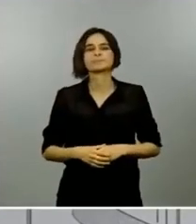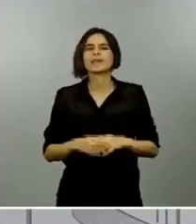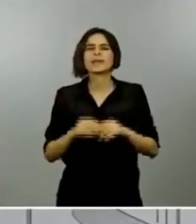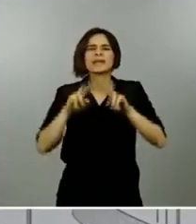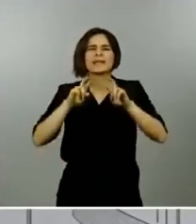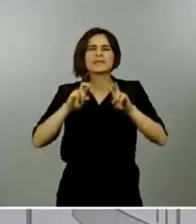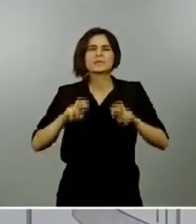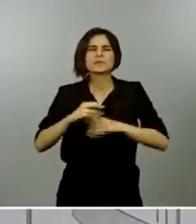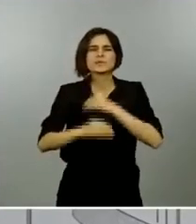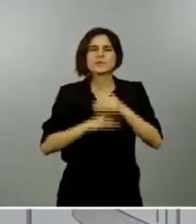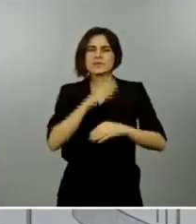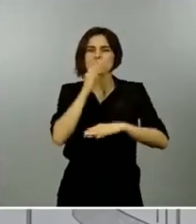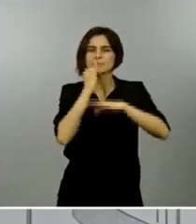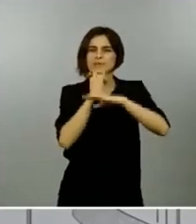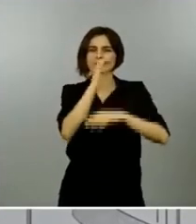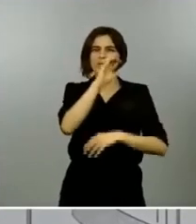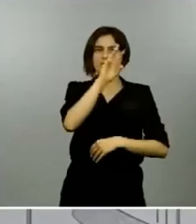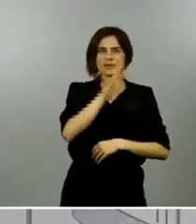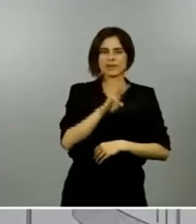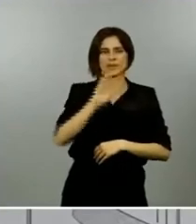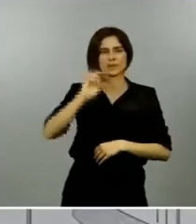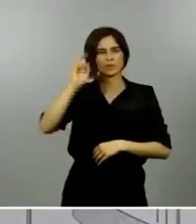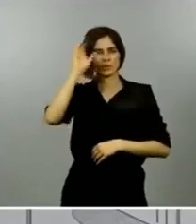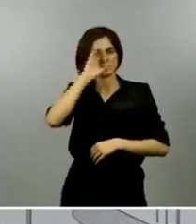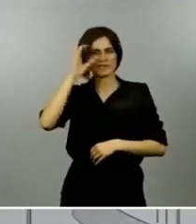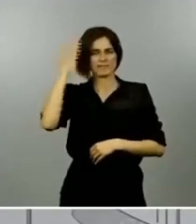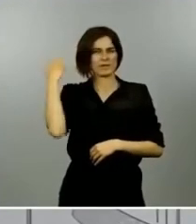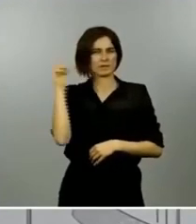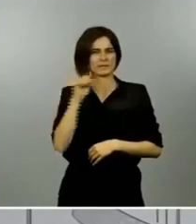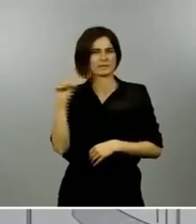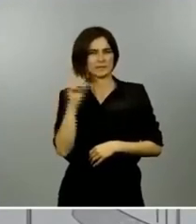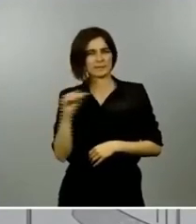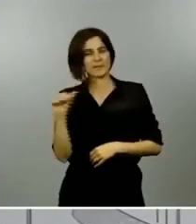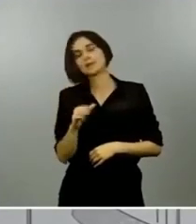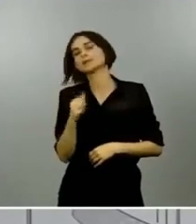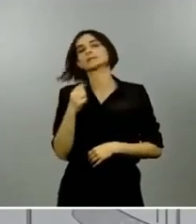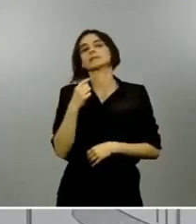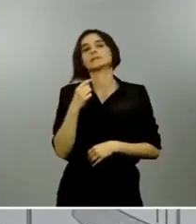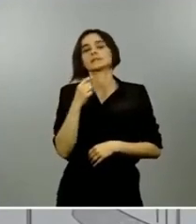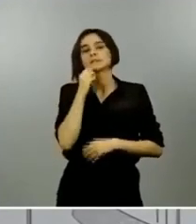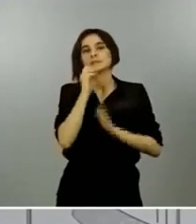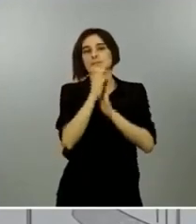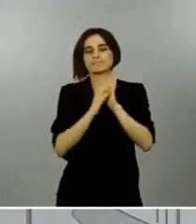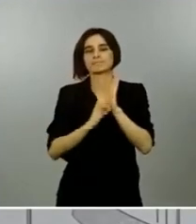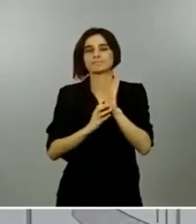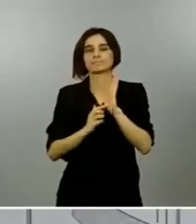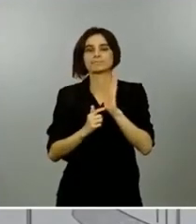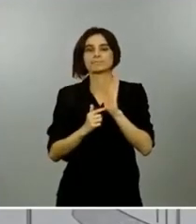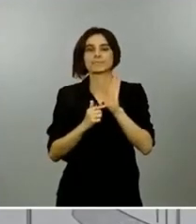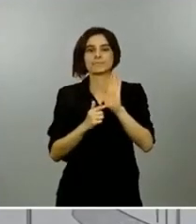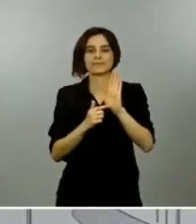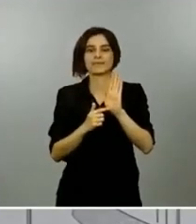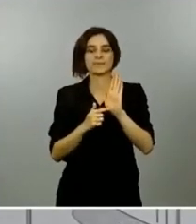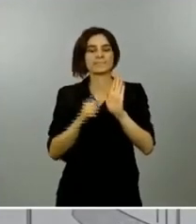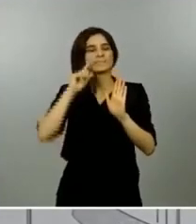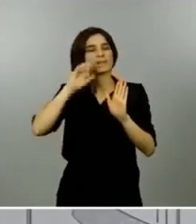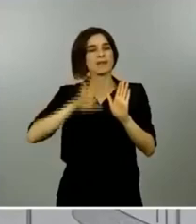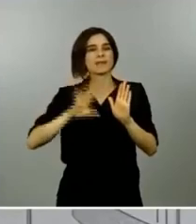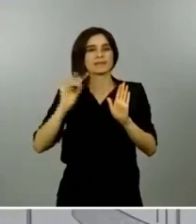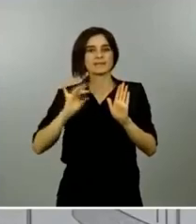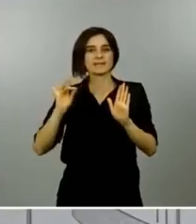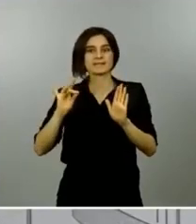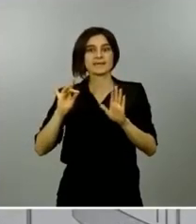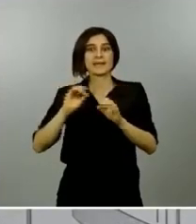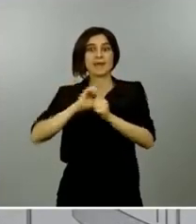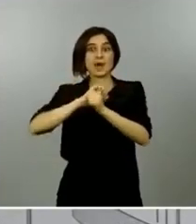semanas donde efectivamente se hablaba de que digamos la epidemia entró en nuestro país de manera muy acusada